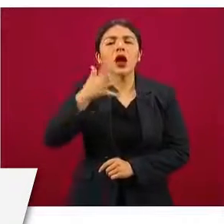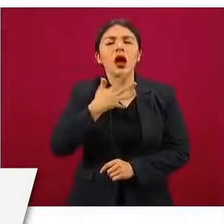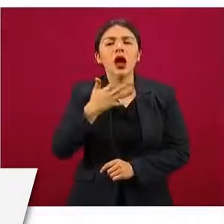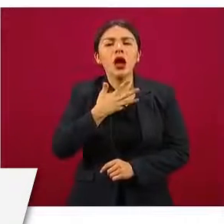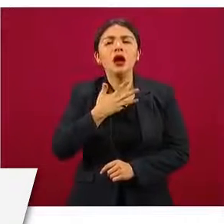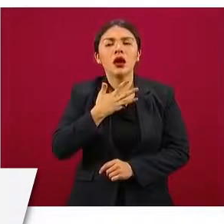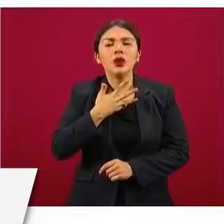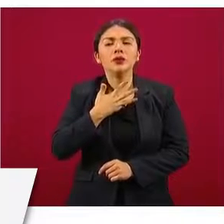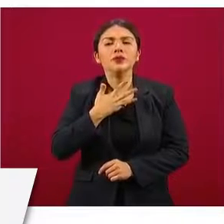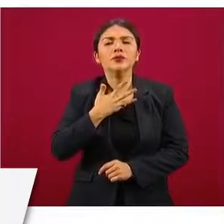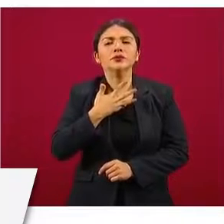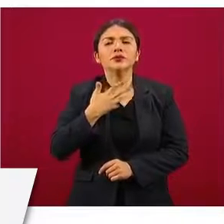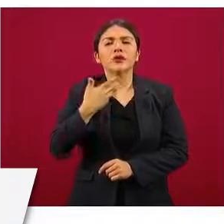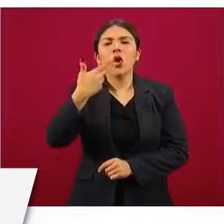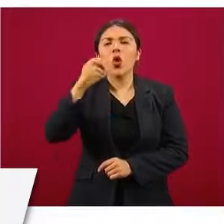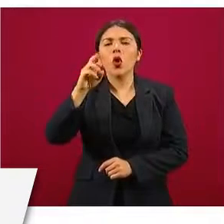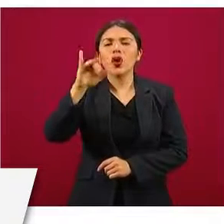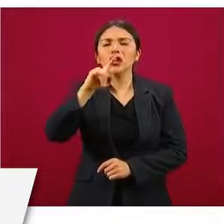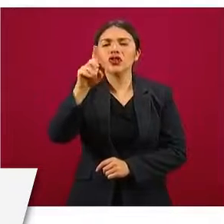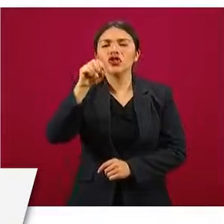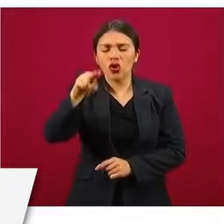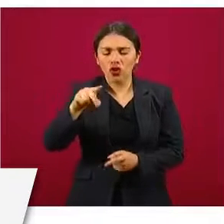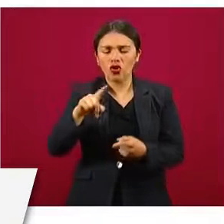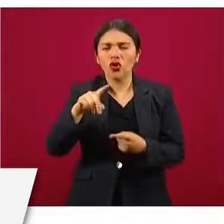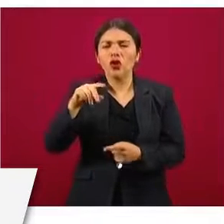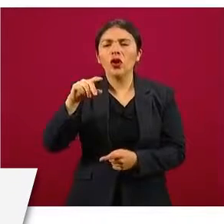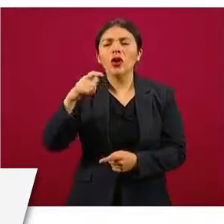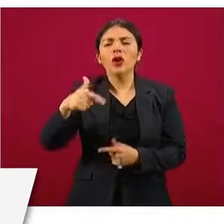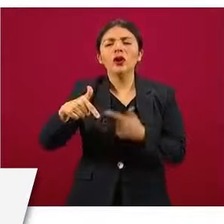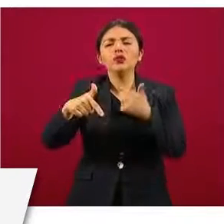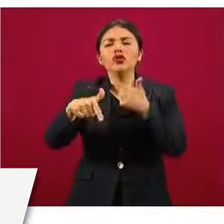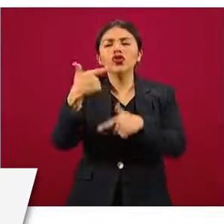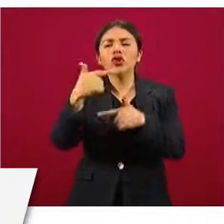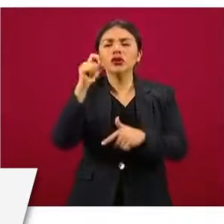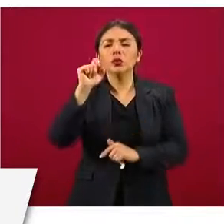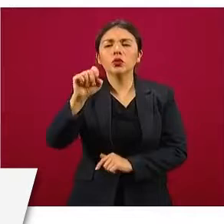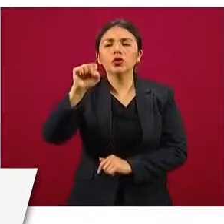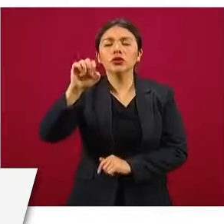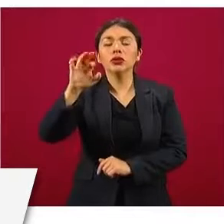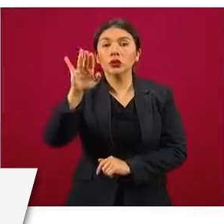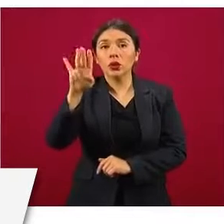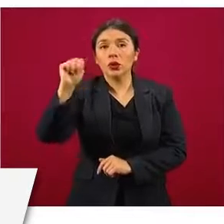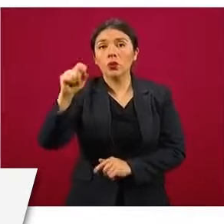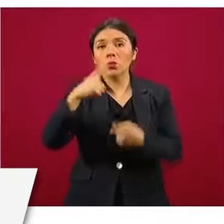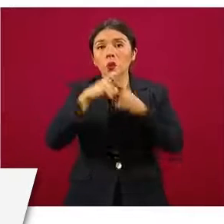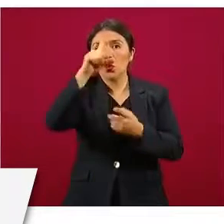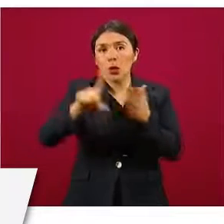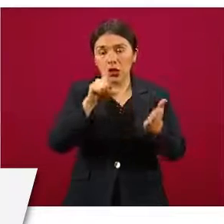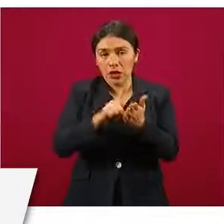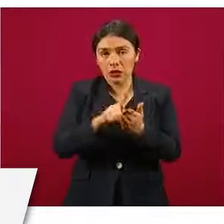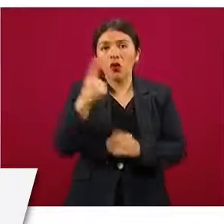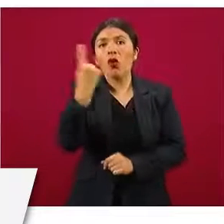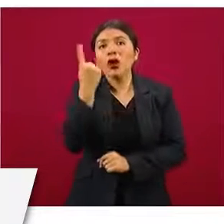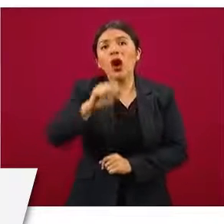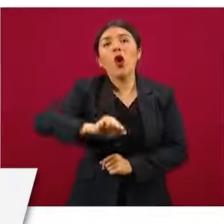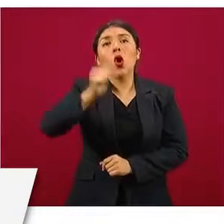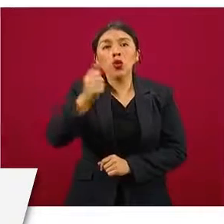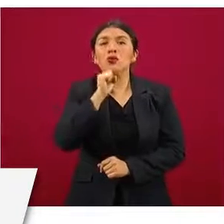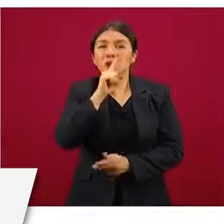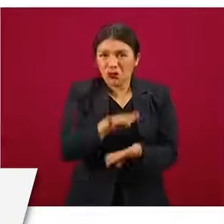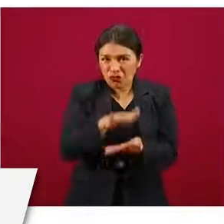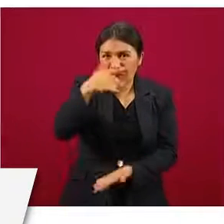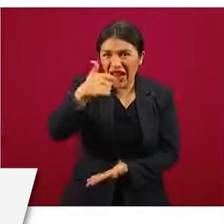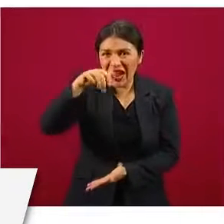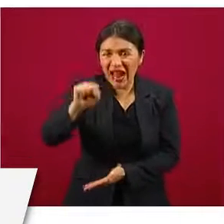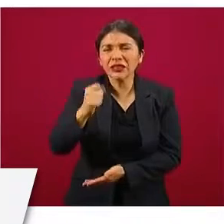Horizonte Conexión Directa, 12.59 por litro, comparado de tanque estacionario